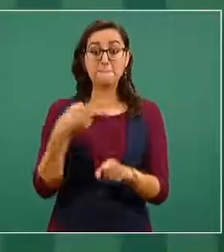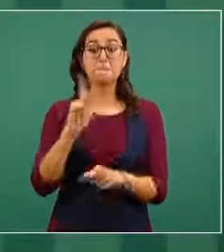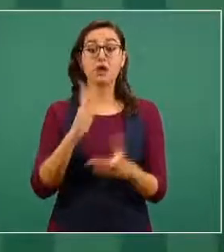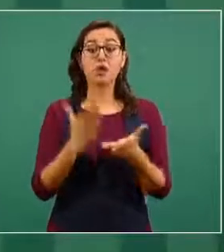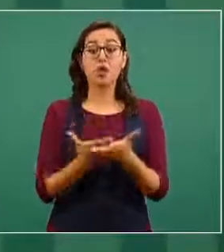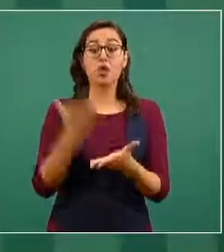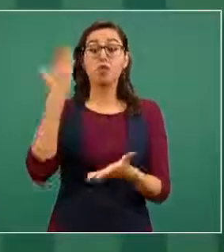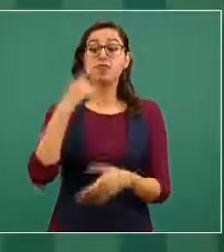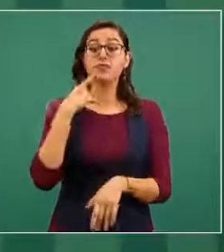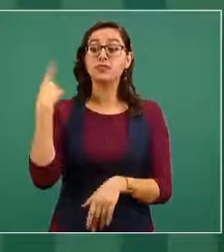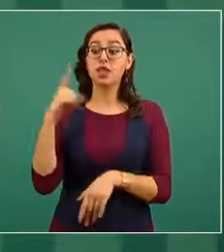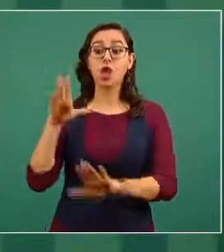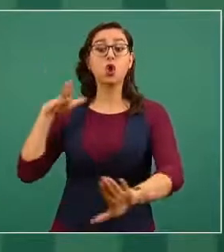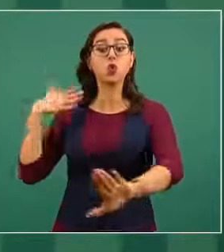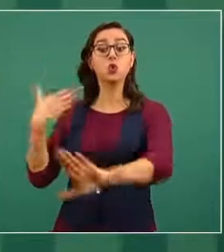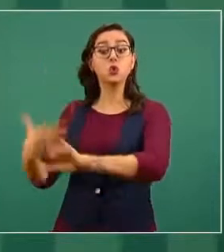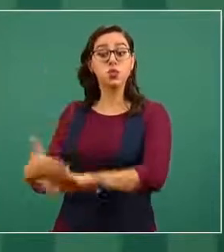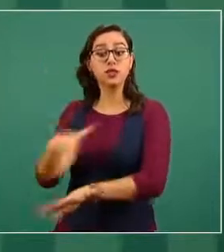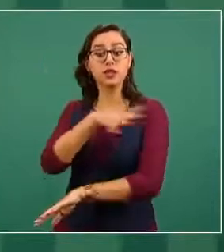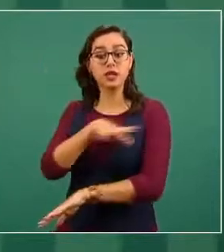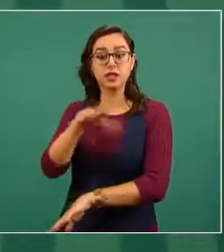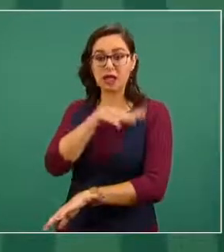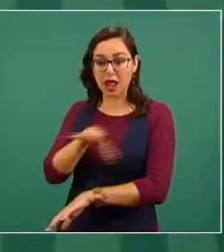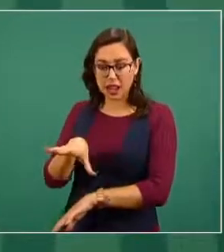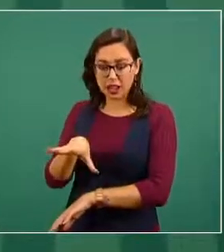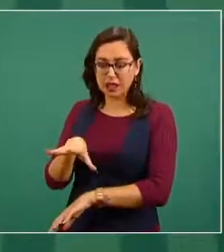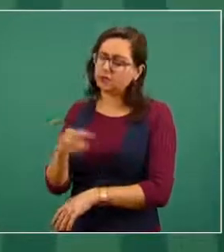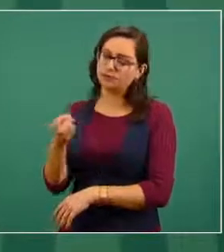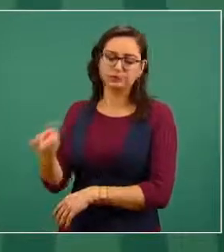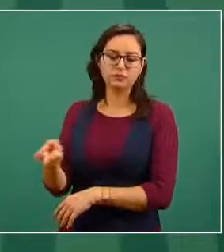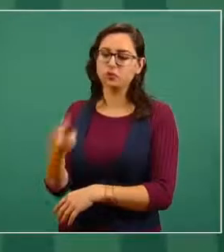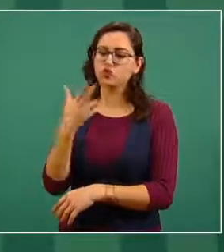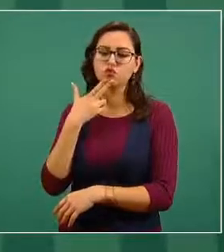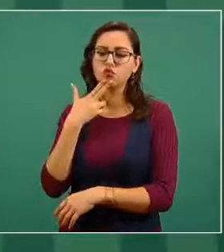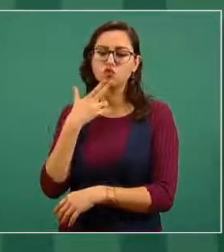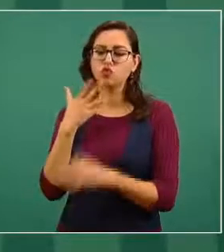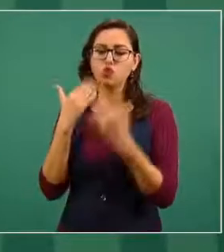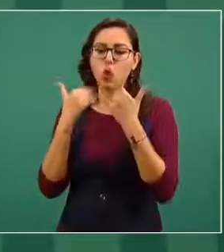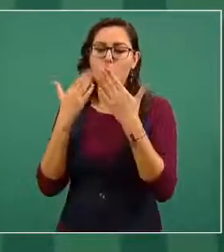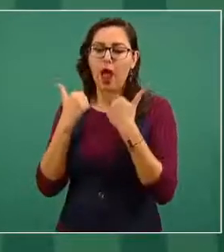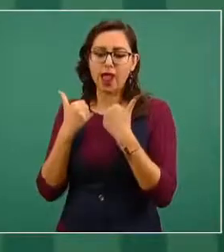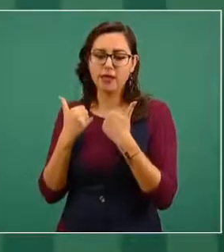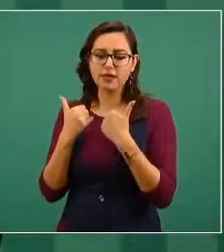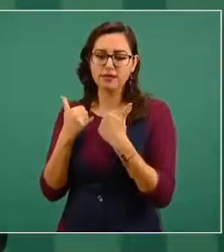a la conclusión de que no hay elementos ahora a mí en